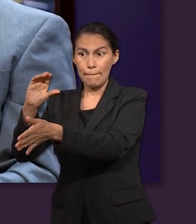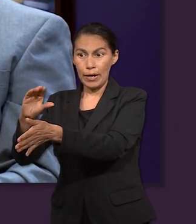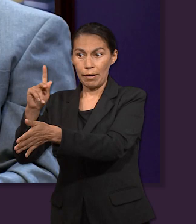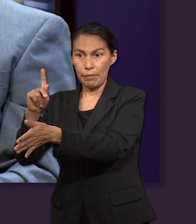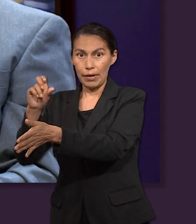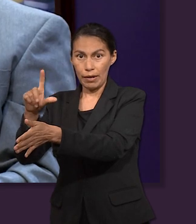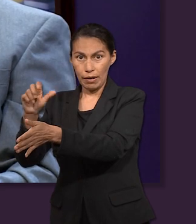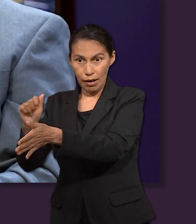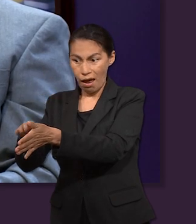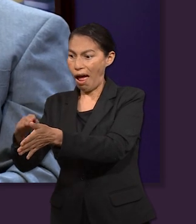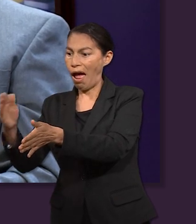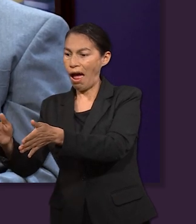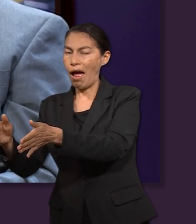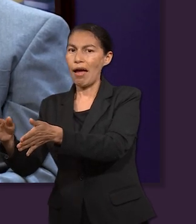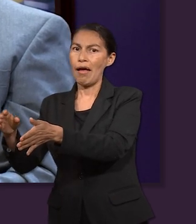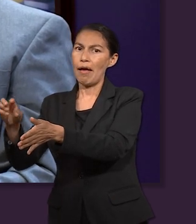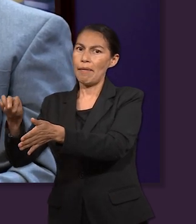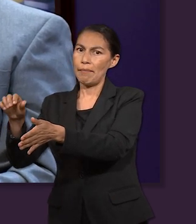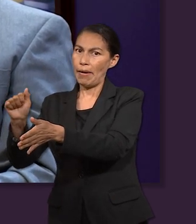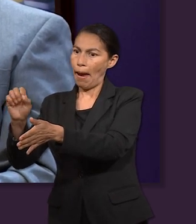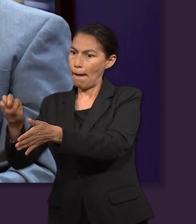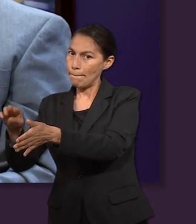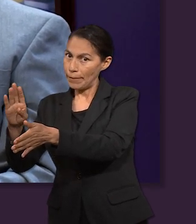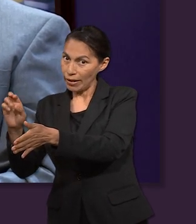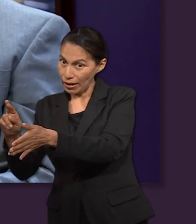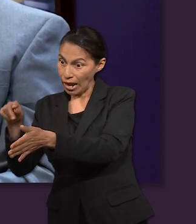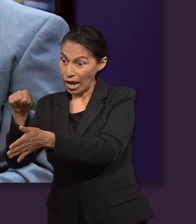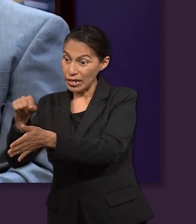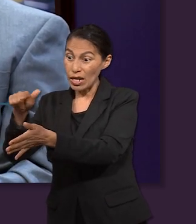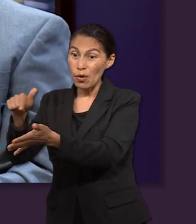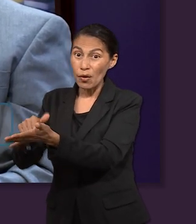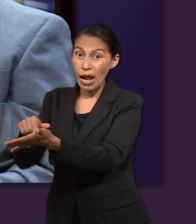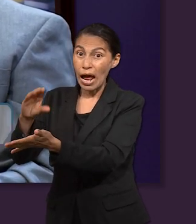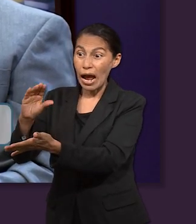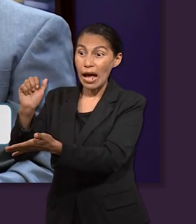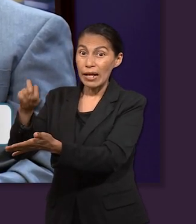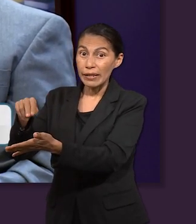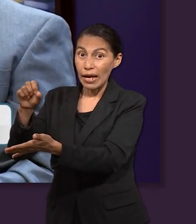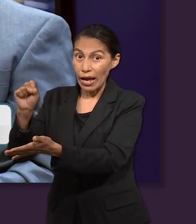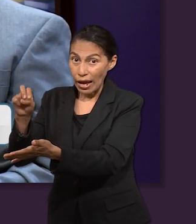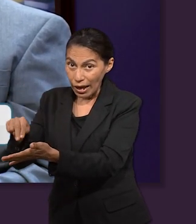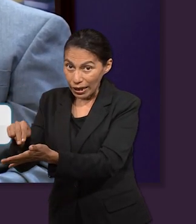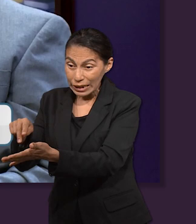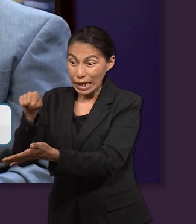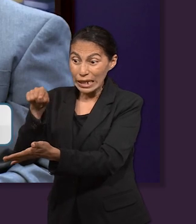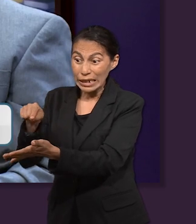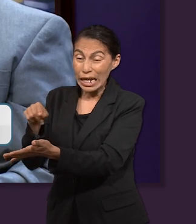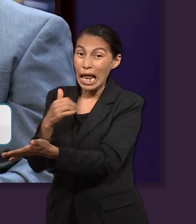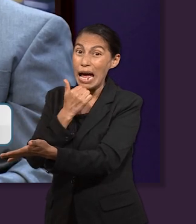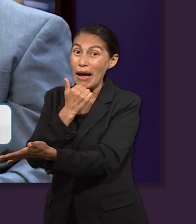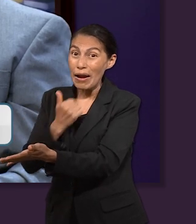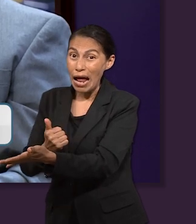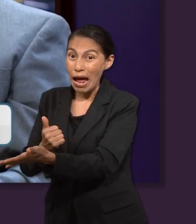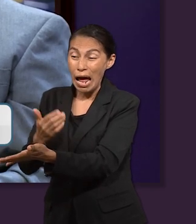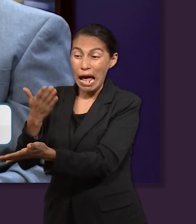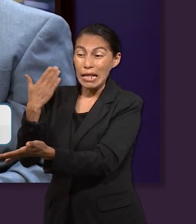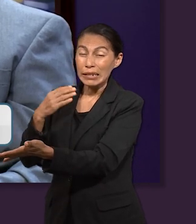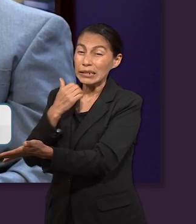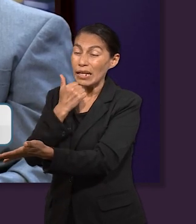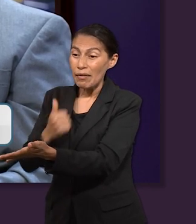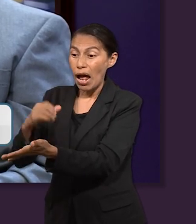campo de Macpela, al oriente de Mamre, en la tierra de Canaán, la que compró Abraham junto con el mismo